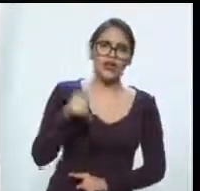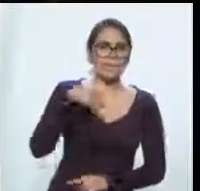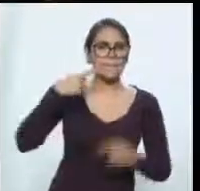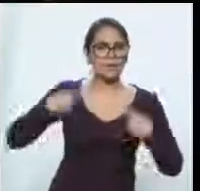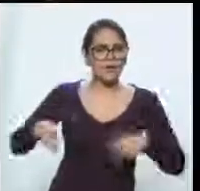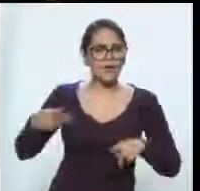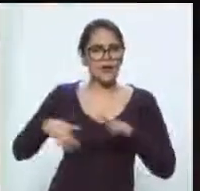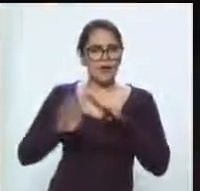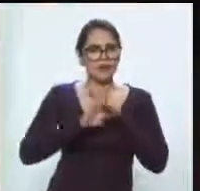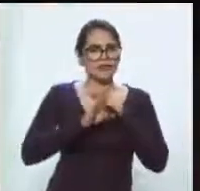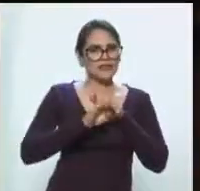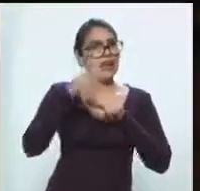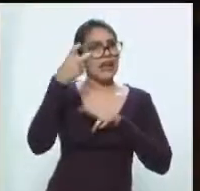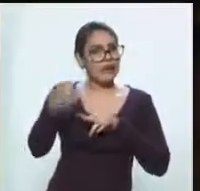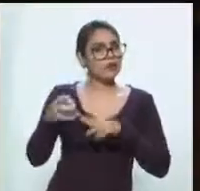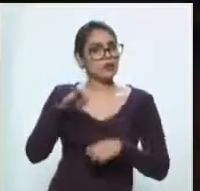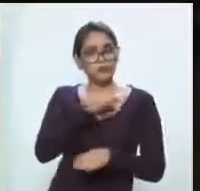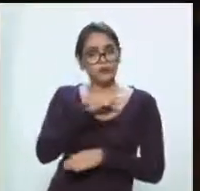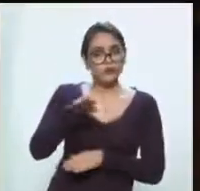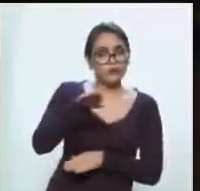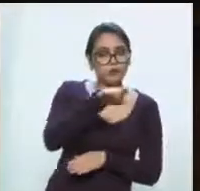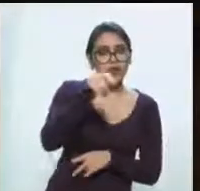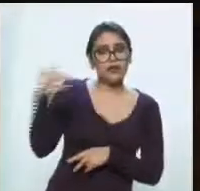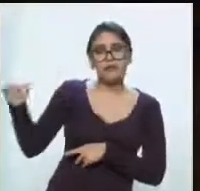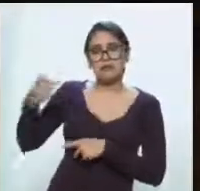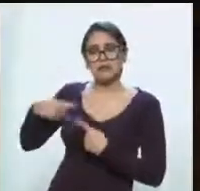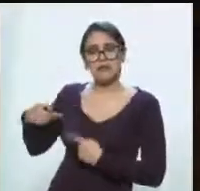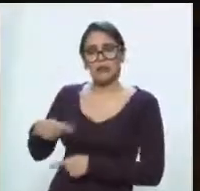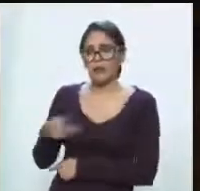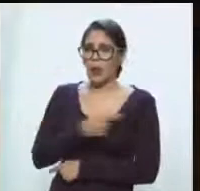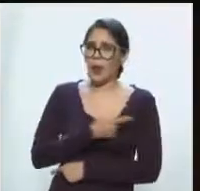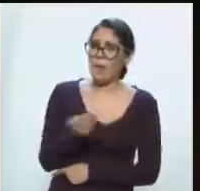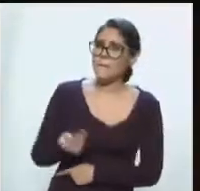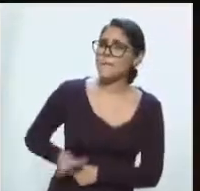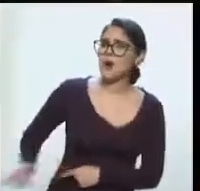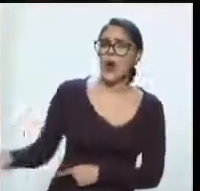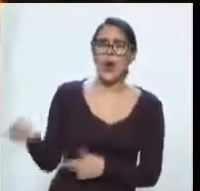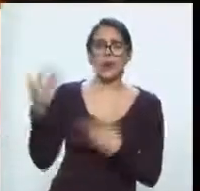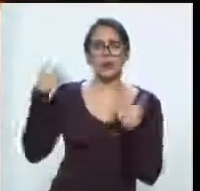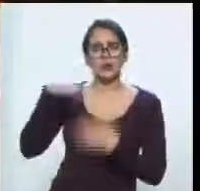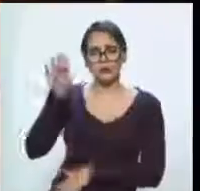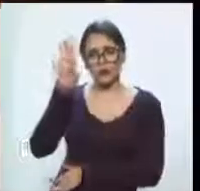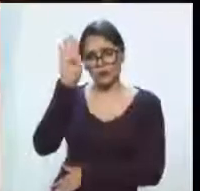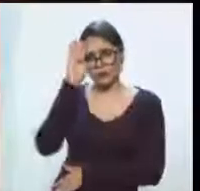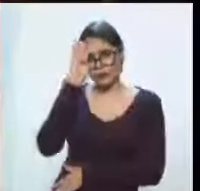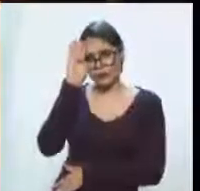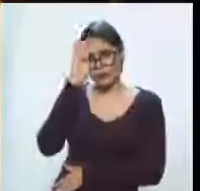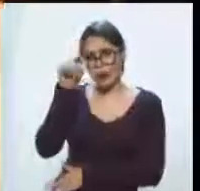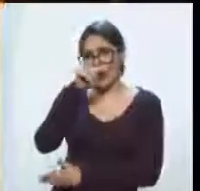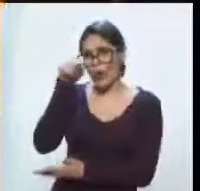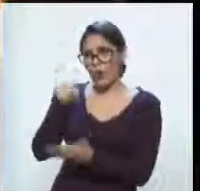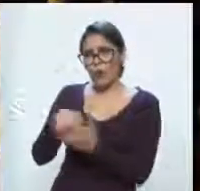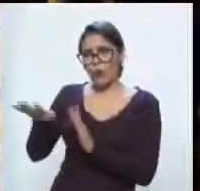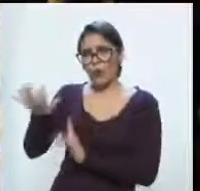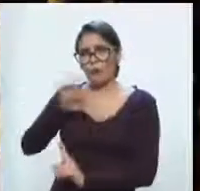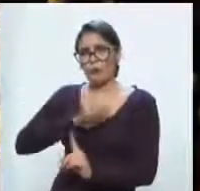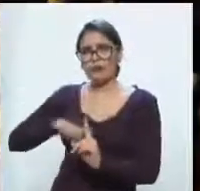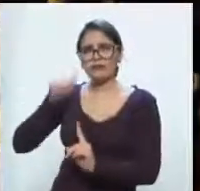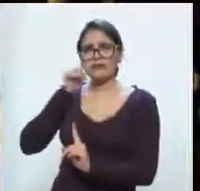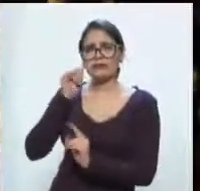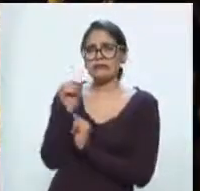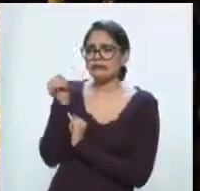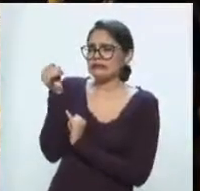campos agrícolas. Vienen de la pobreza, de la propia tierra agotada, de la geografía de la exclusión